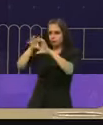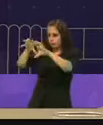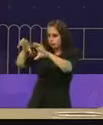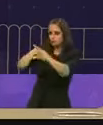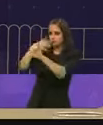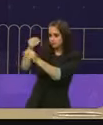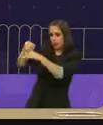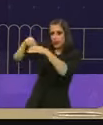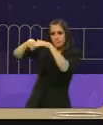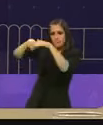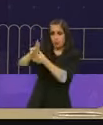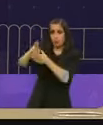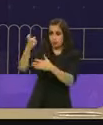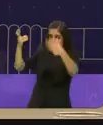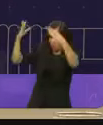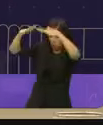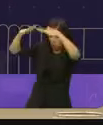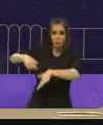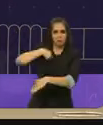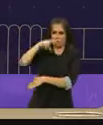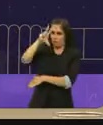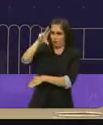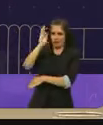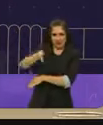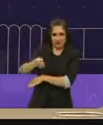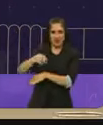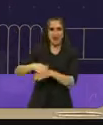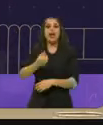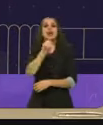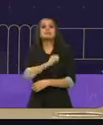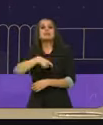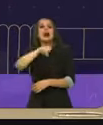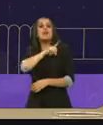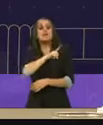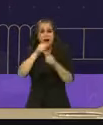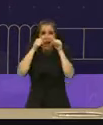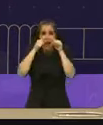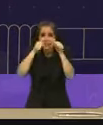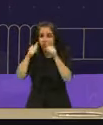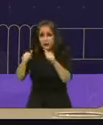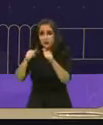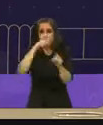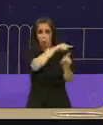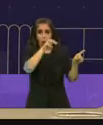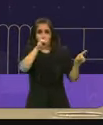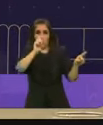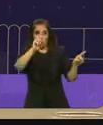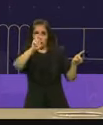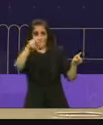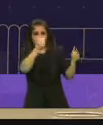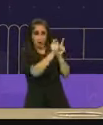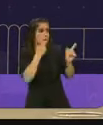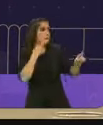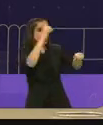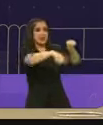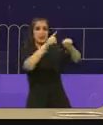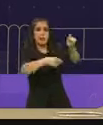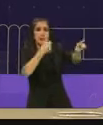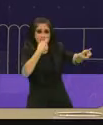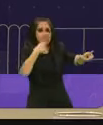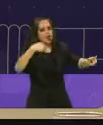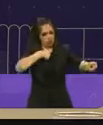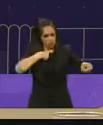no se nos va a caer. Salud total, las medicinas que te quitó Morena, te las vamos a regresar.